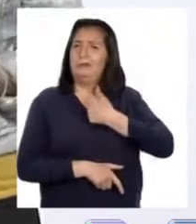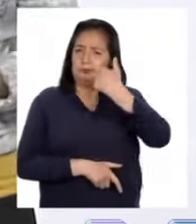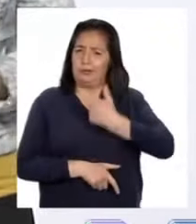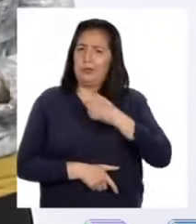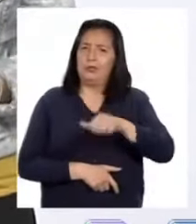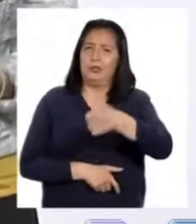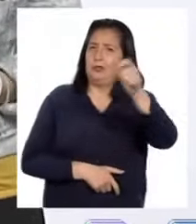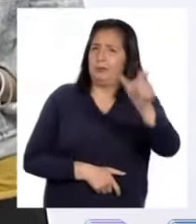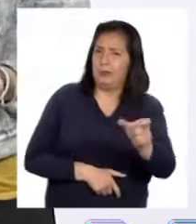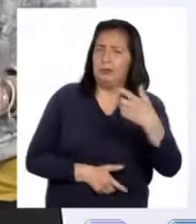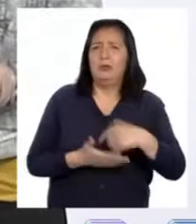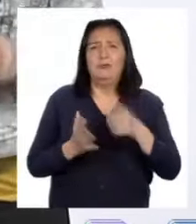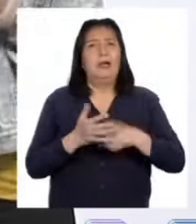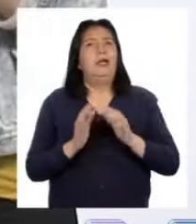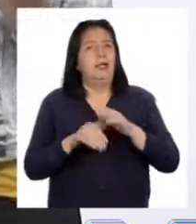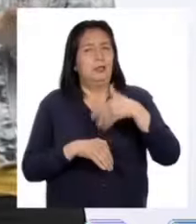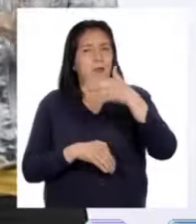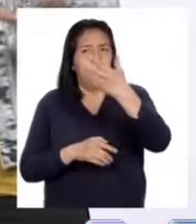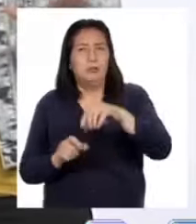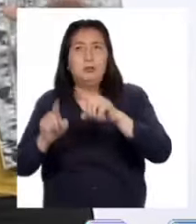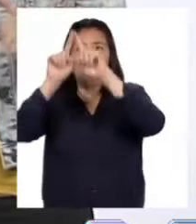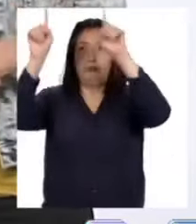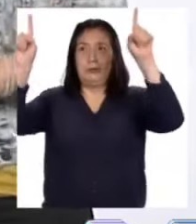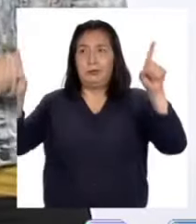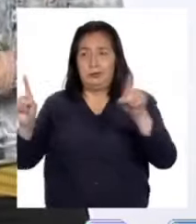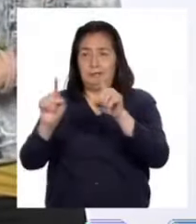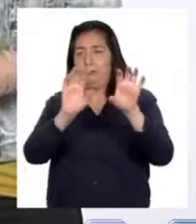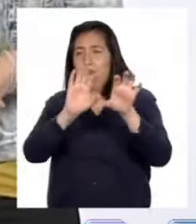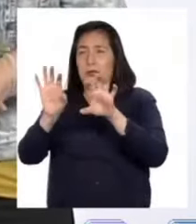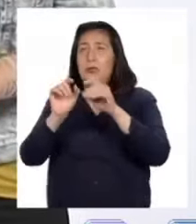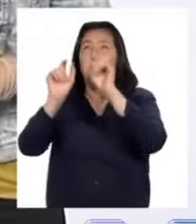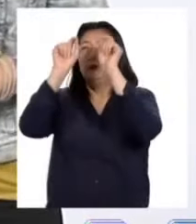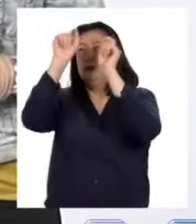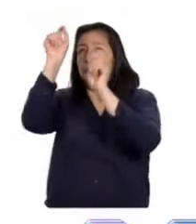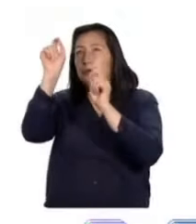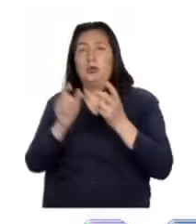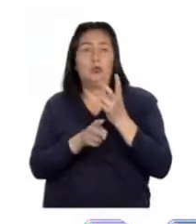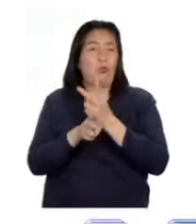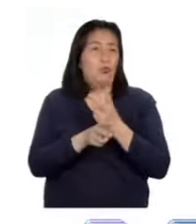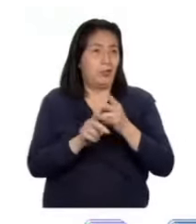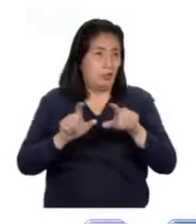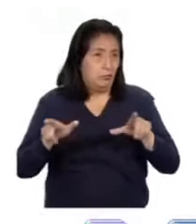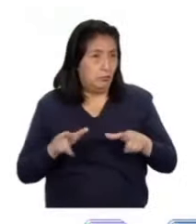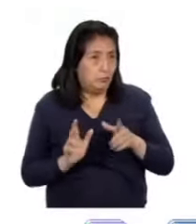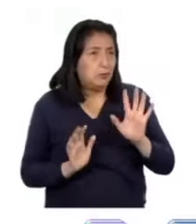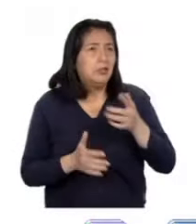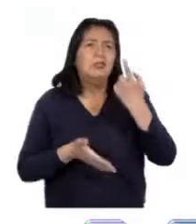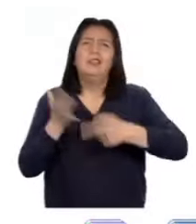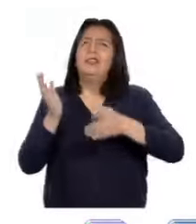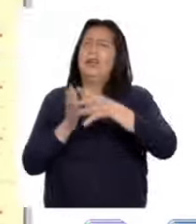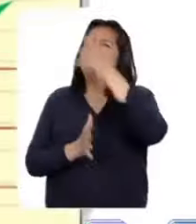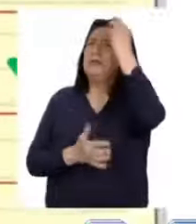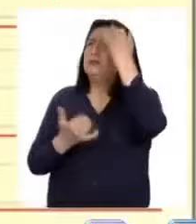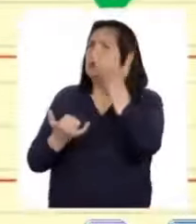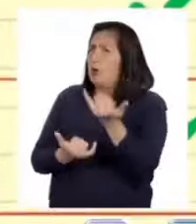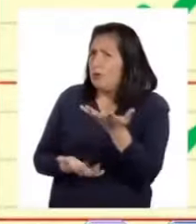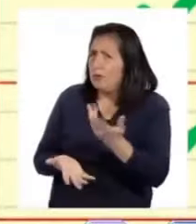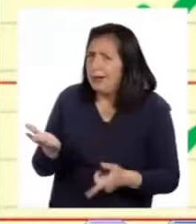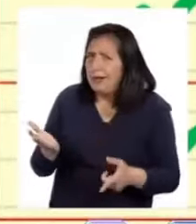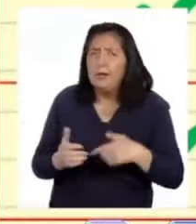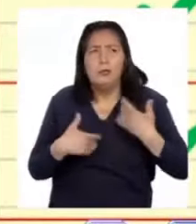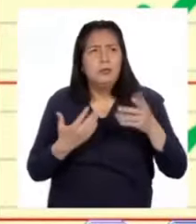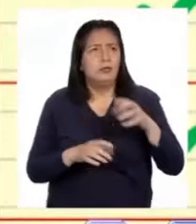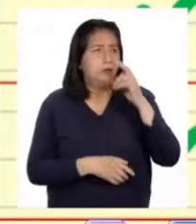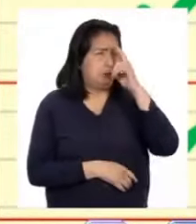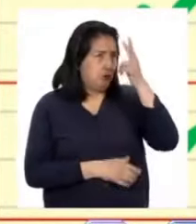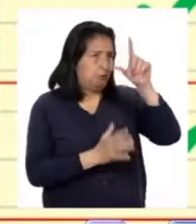demás para llegar a nuestro producto, que será un afiche sobre el cuidado del espacio personal. ¿Qué deberíamos aprender hoy para lograrlo? Bueno,